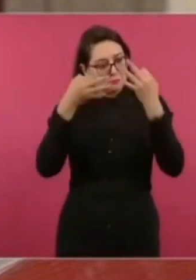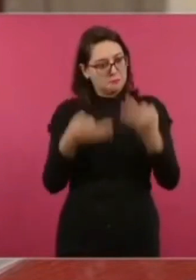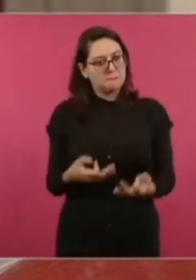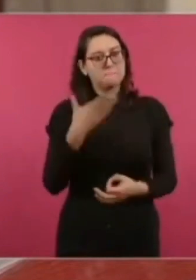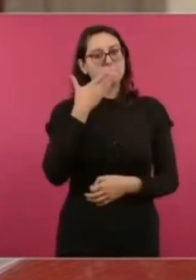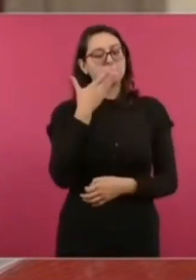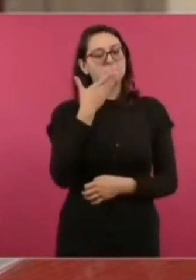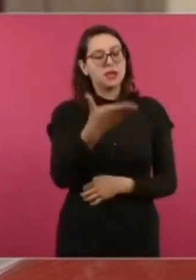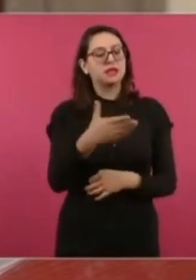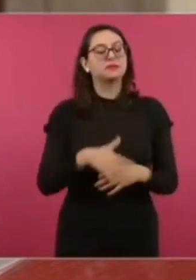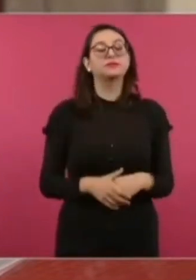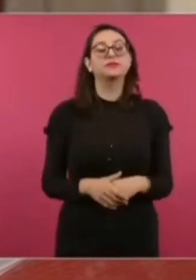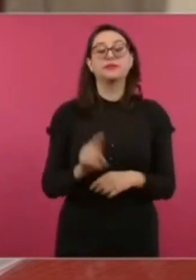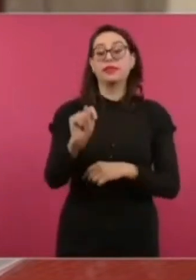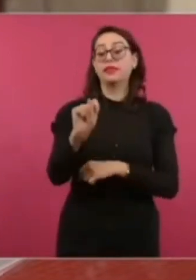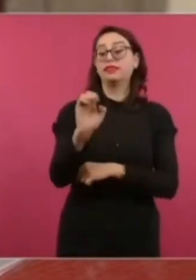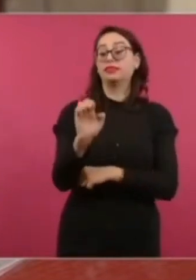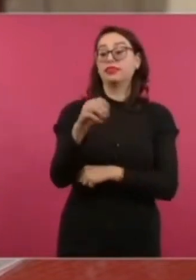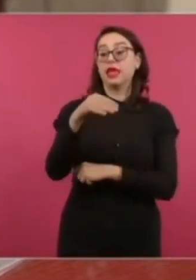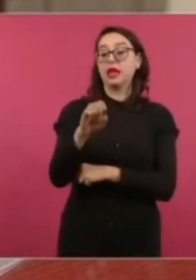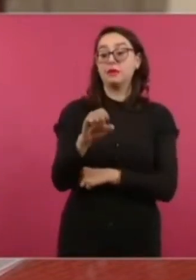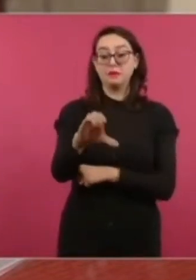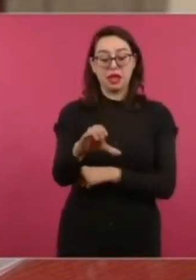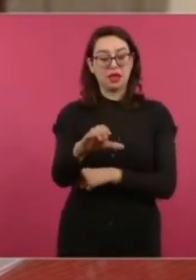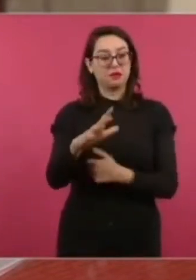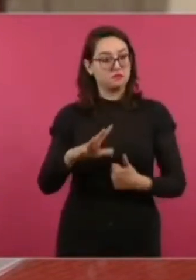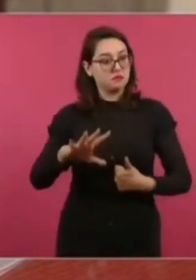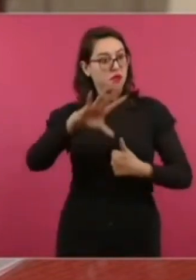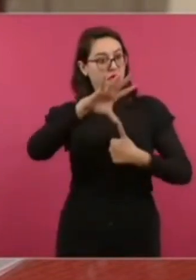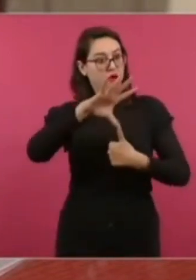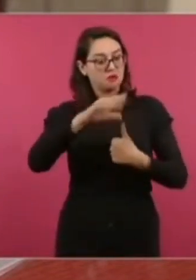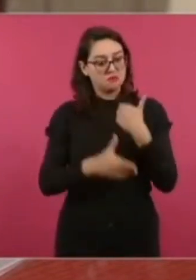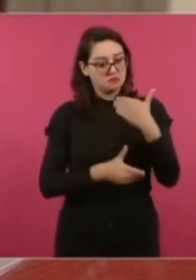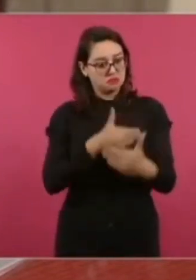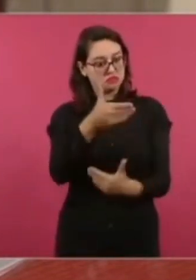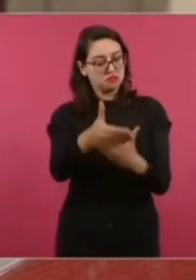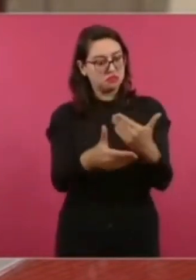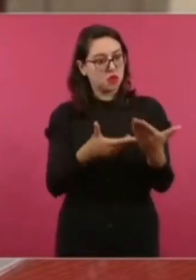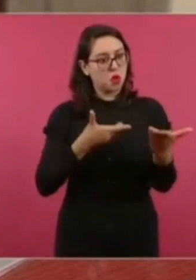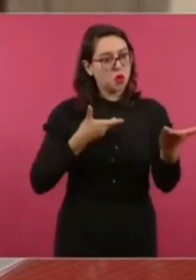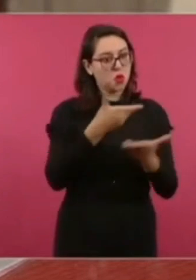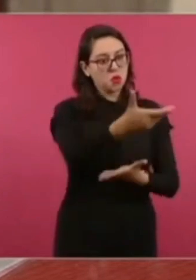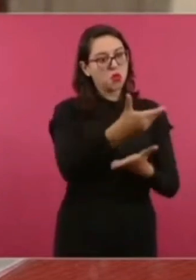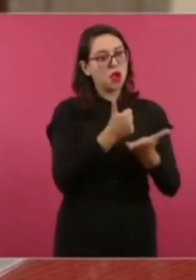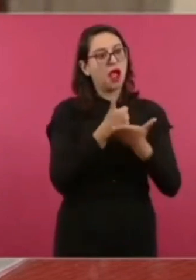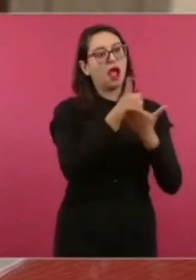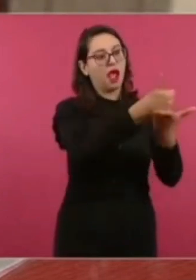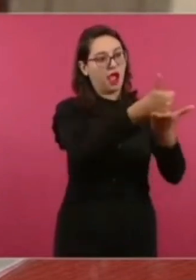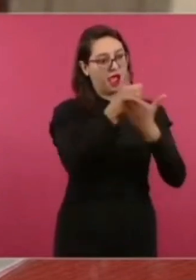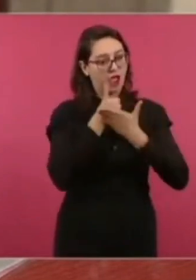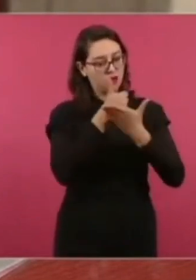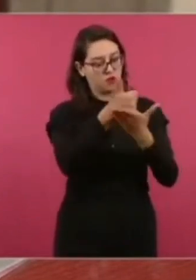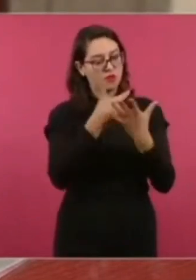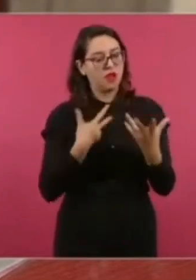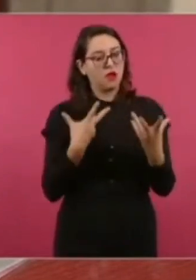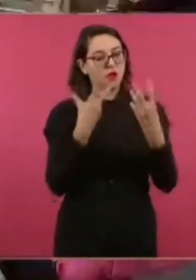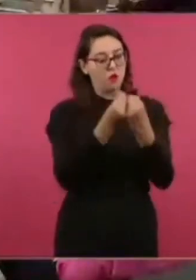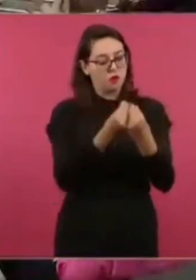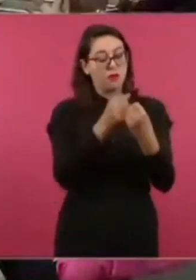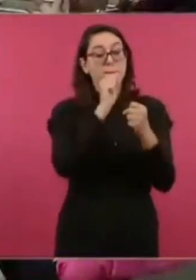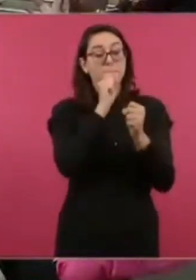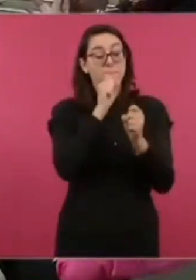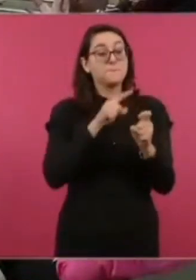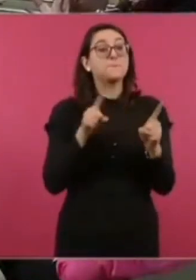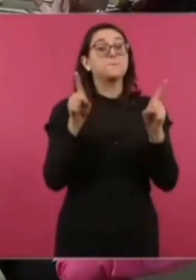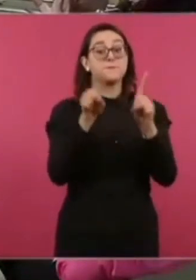de América del Norte nos ayuda mutuamente. Asimismo, con la intervención